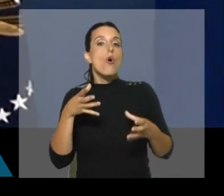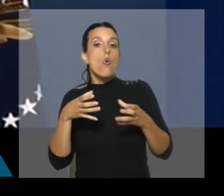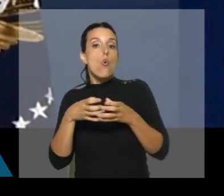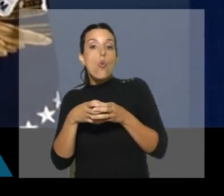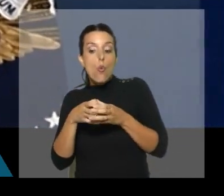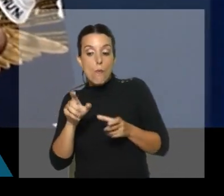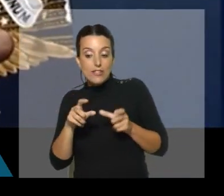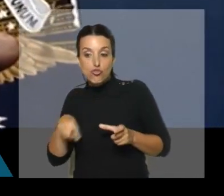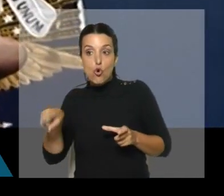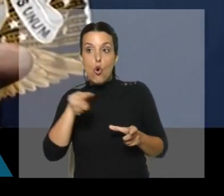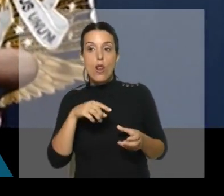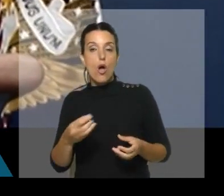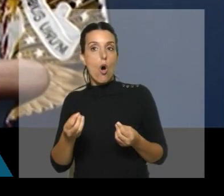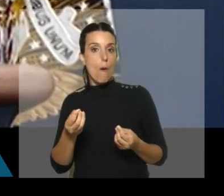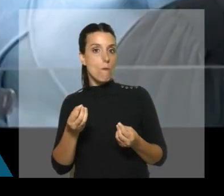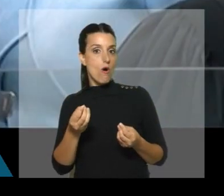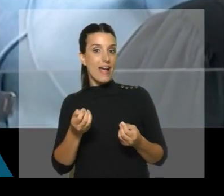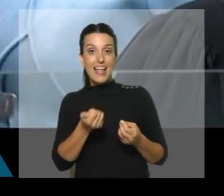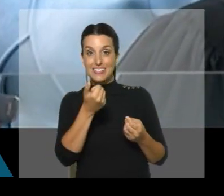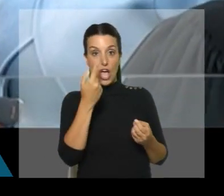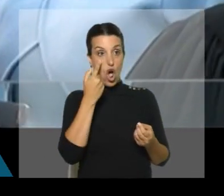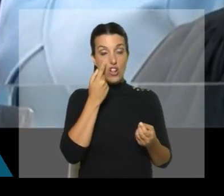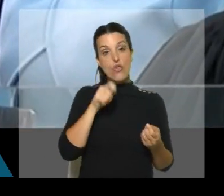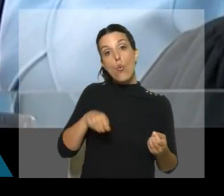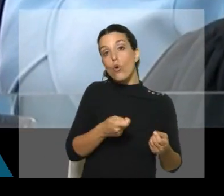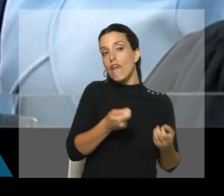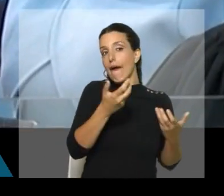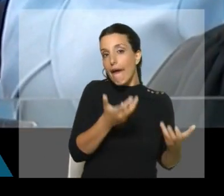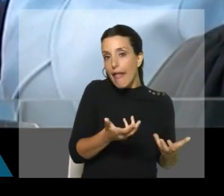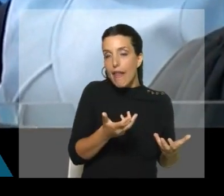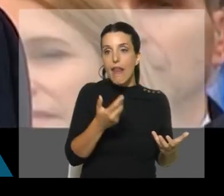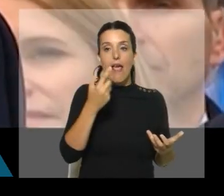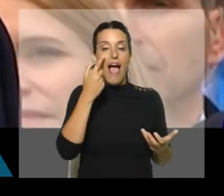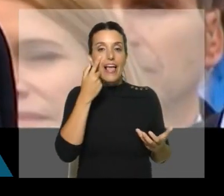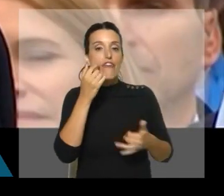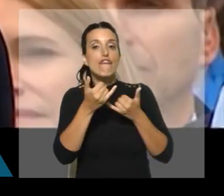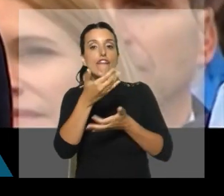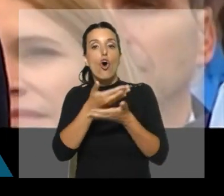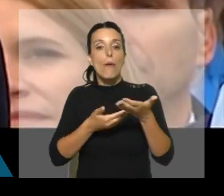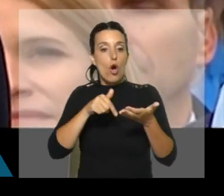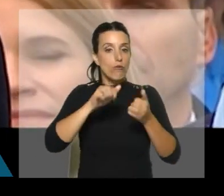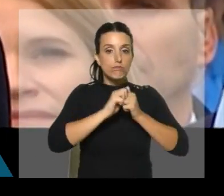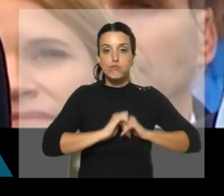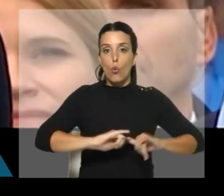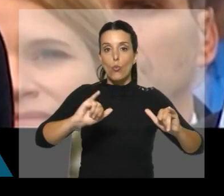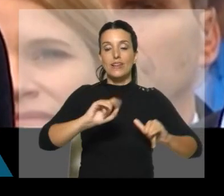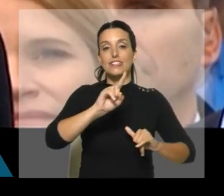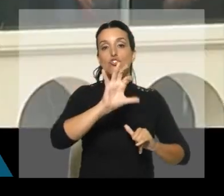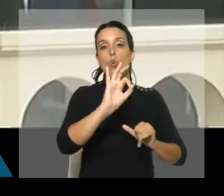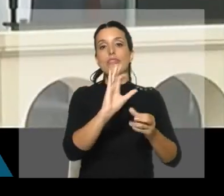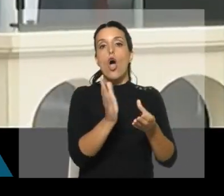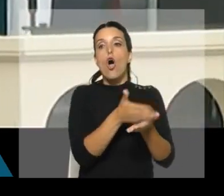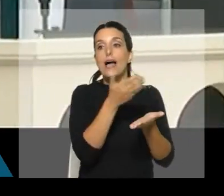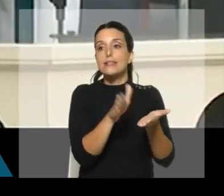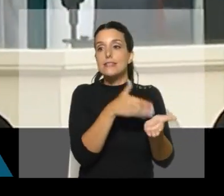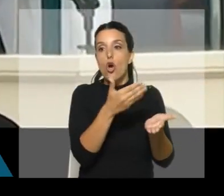en su conjunto esto que acaba de conocerse y el informe que se publica hoy, un informe de más de 150 páginas